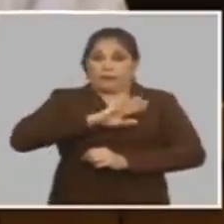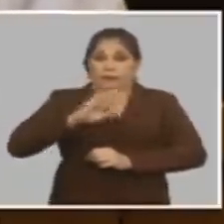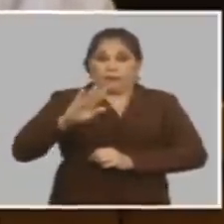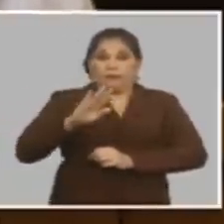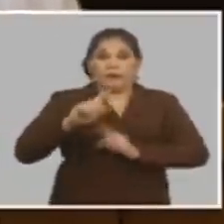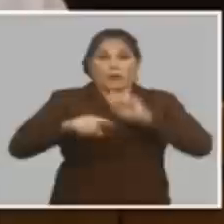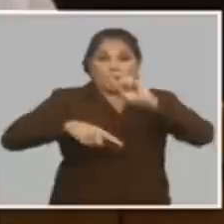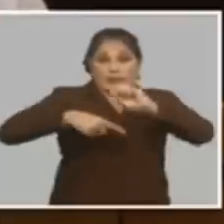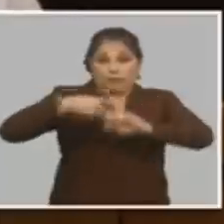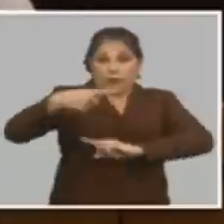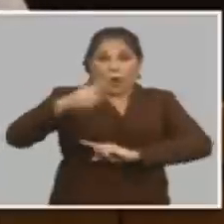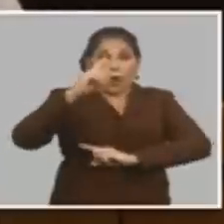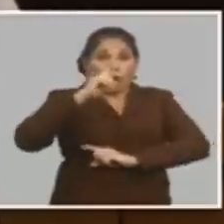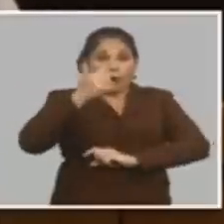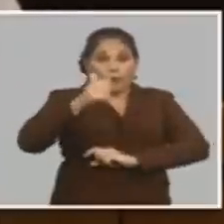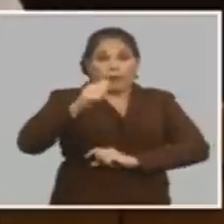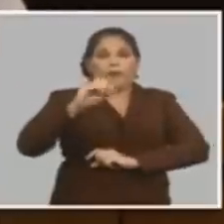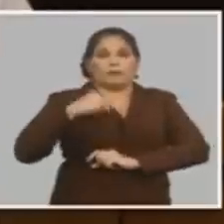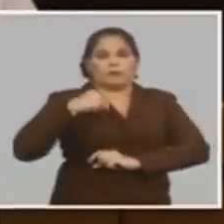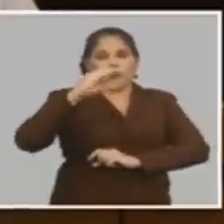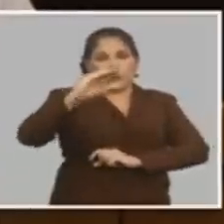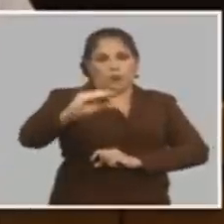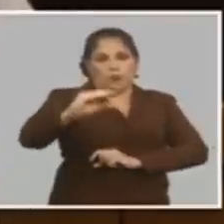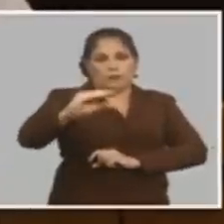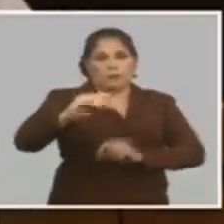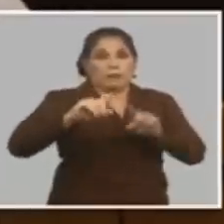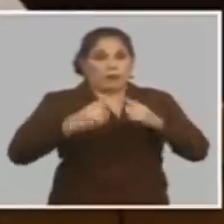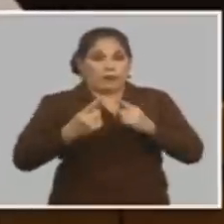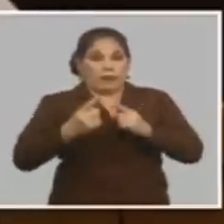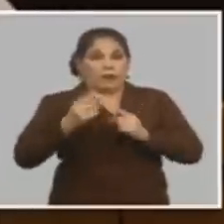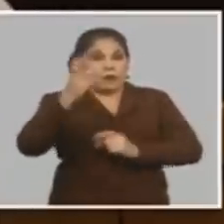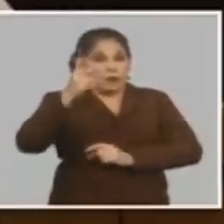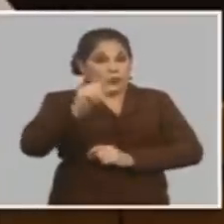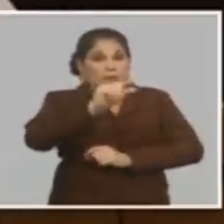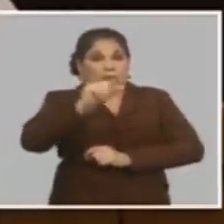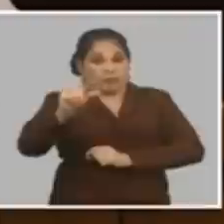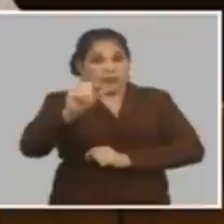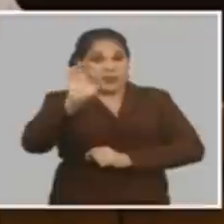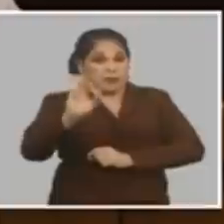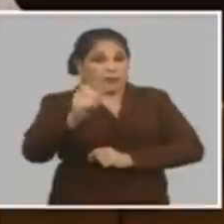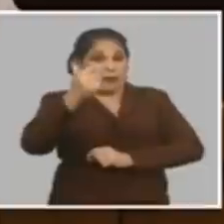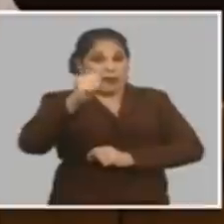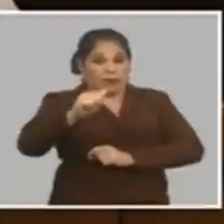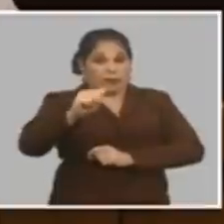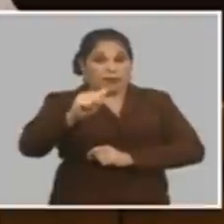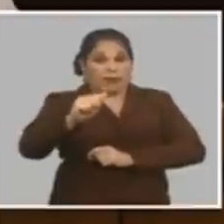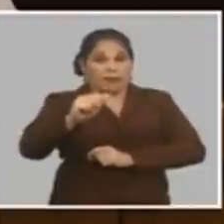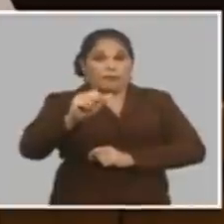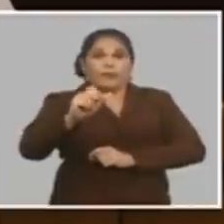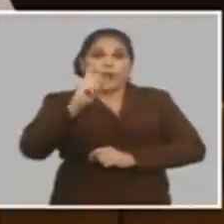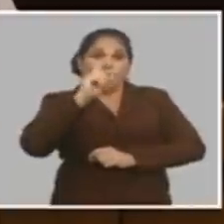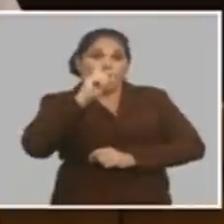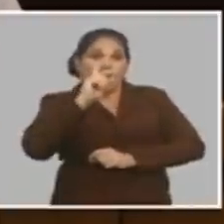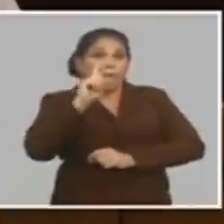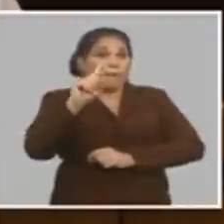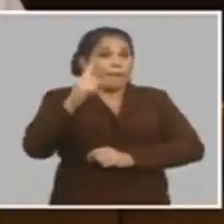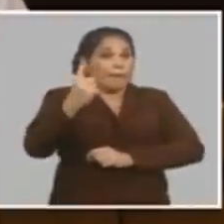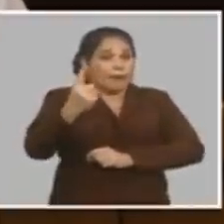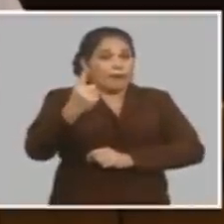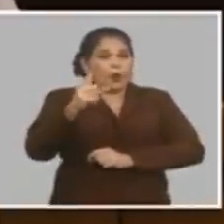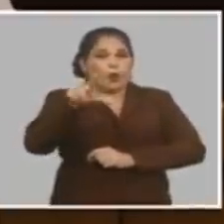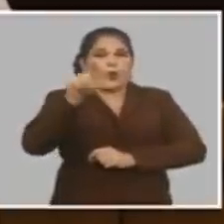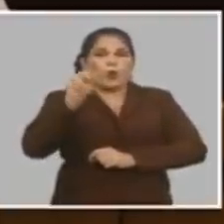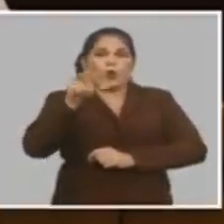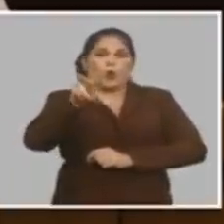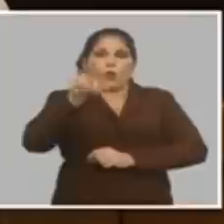porque es mes vencido si fuera en esa fecha ya el día primero amanecemos con los